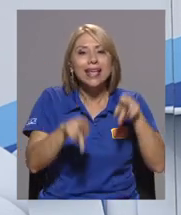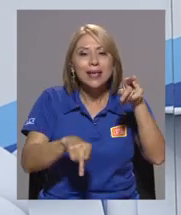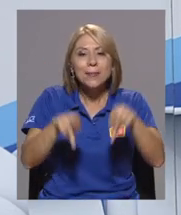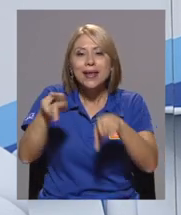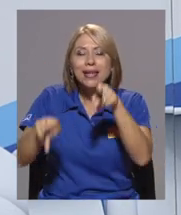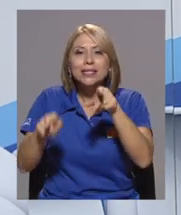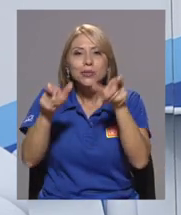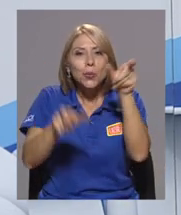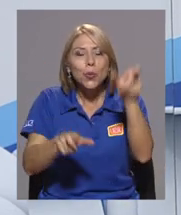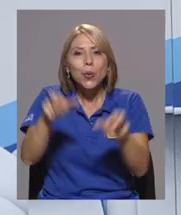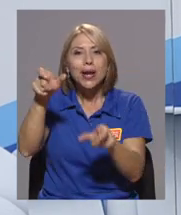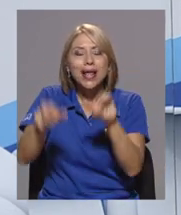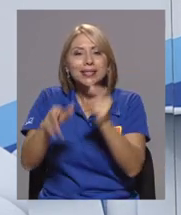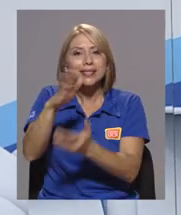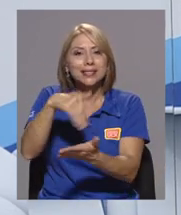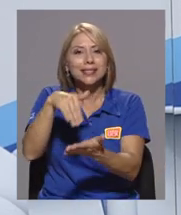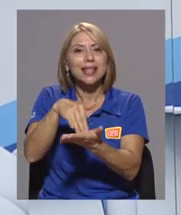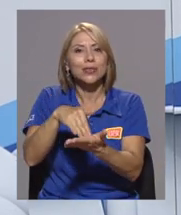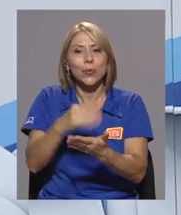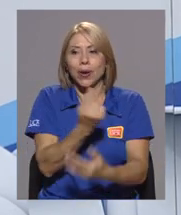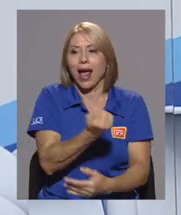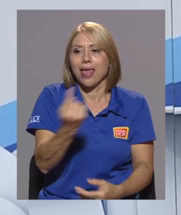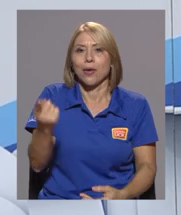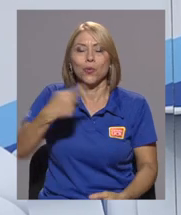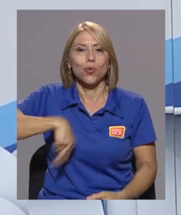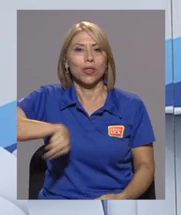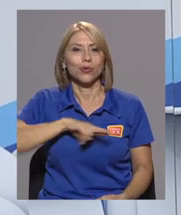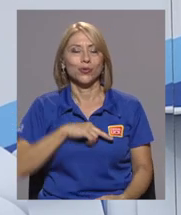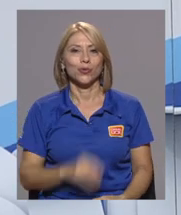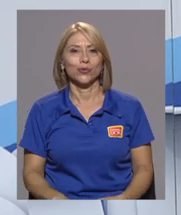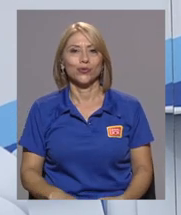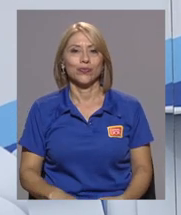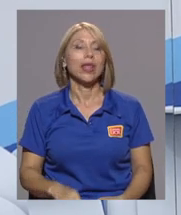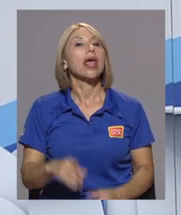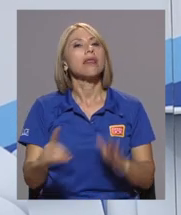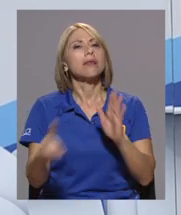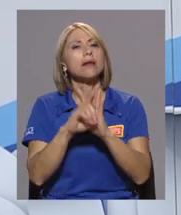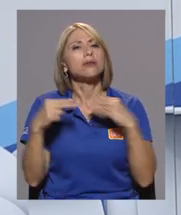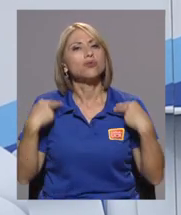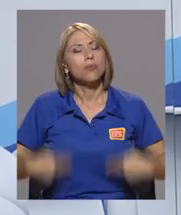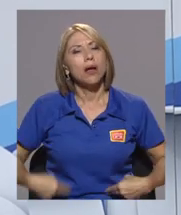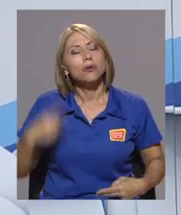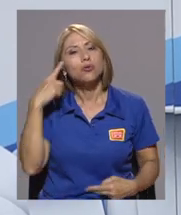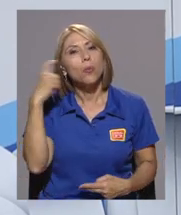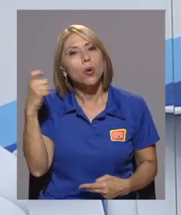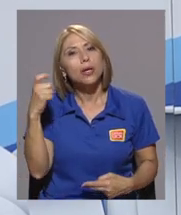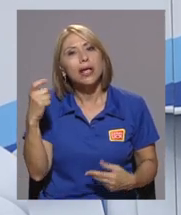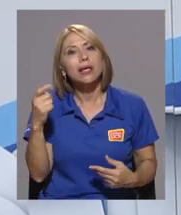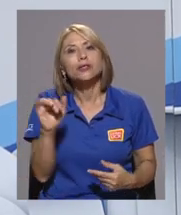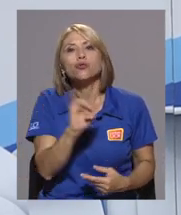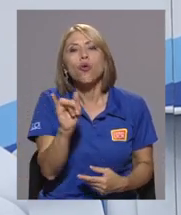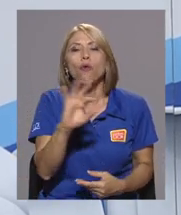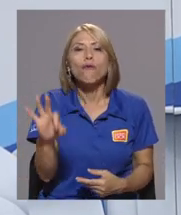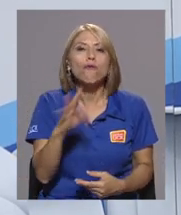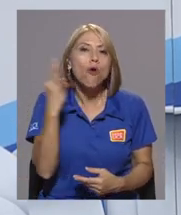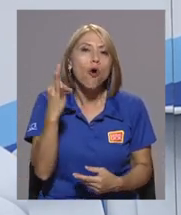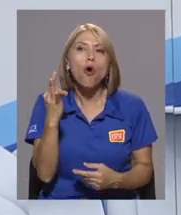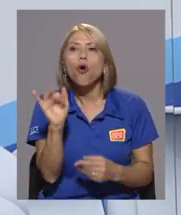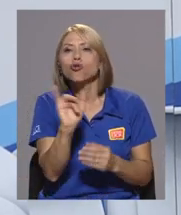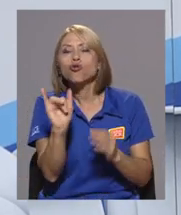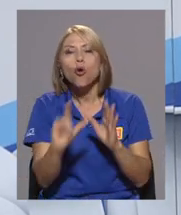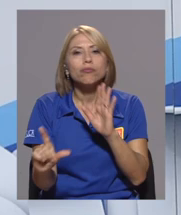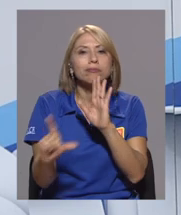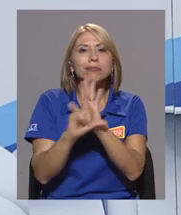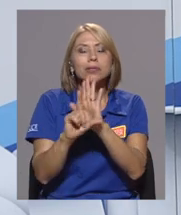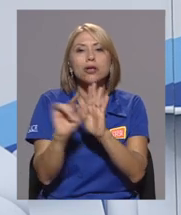porque el centro es las personas, el centro son los seres humanos, cada uno de nosotros. derechos humanos porque